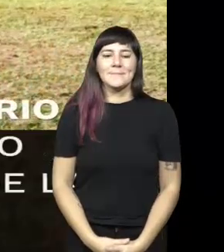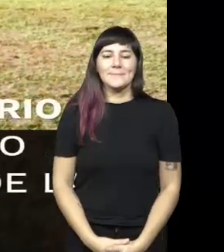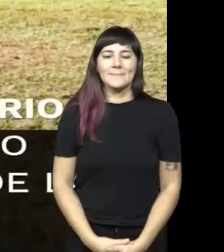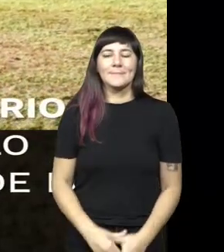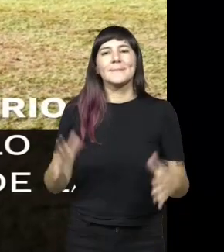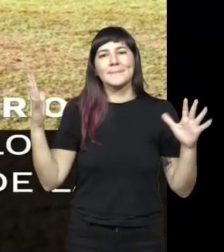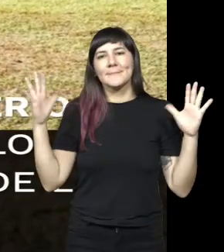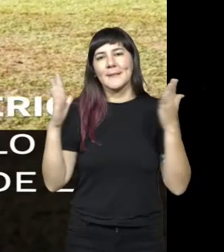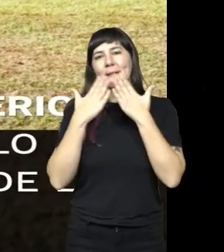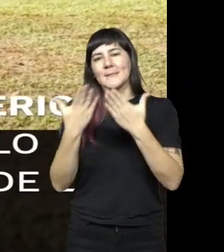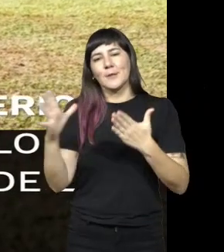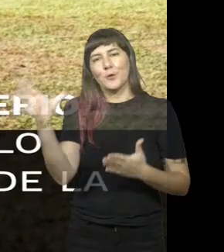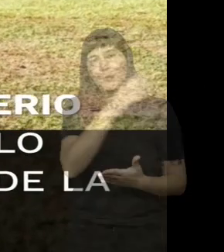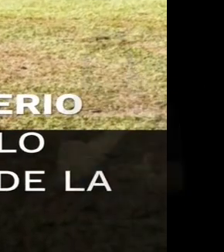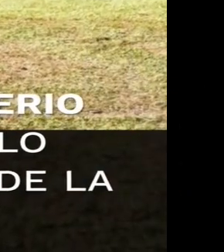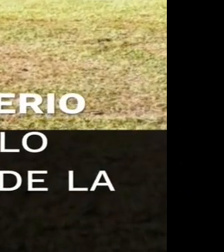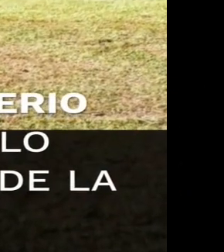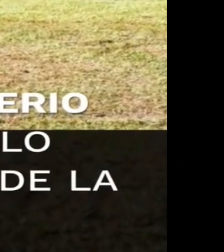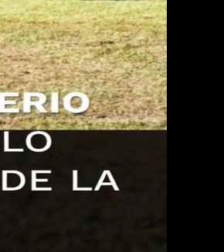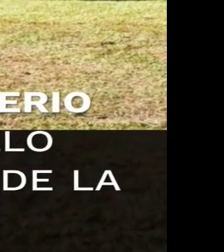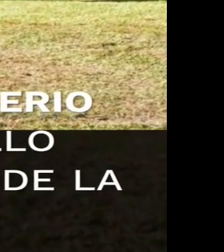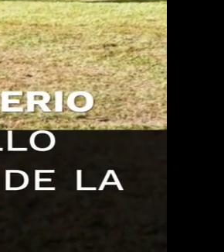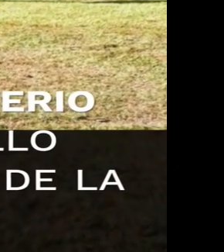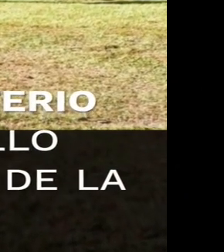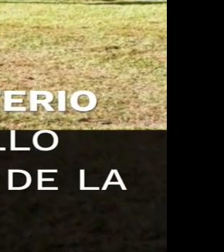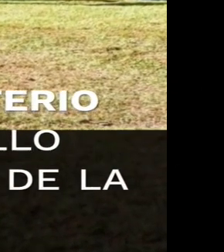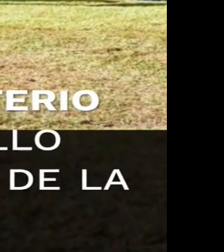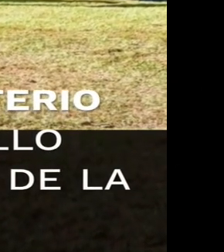muchas gracias a todos bien en tiempo bien